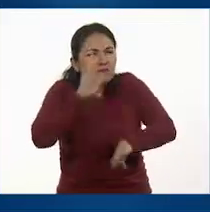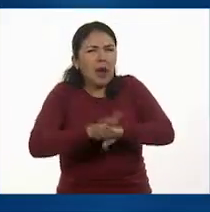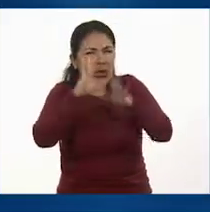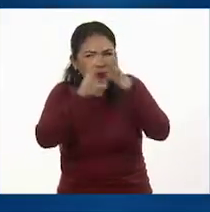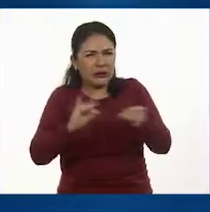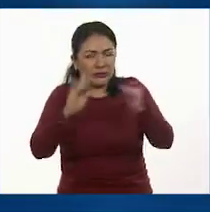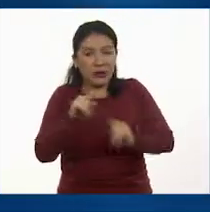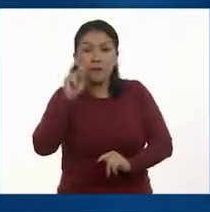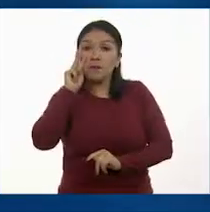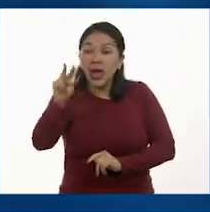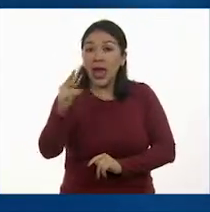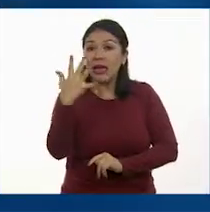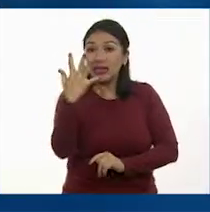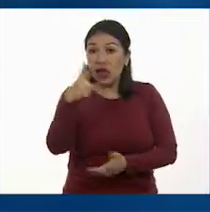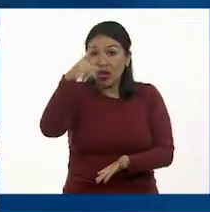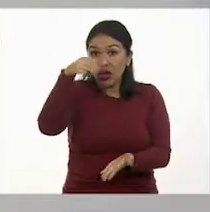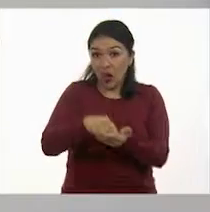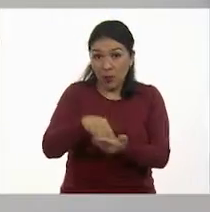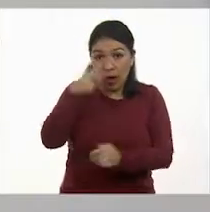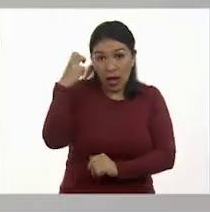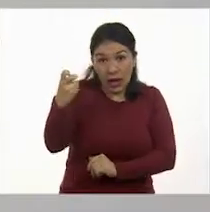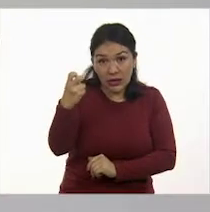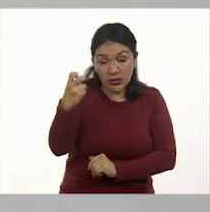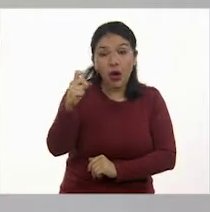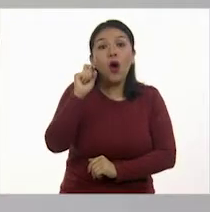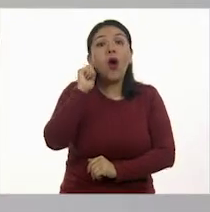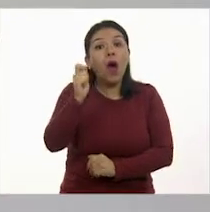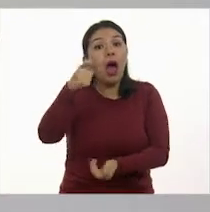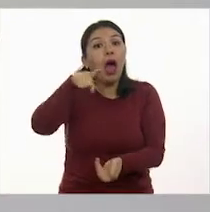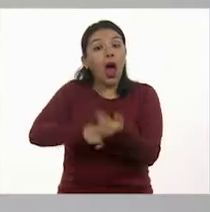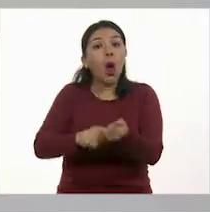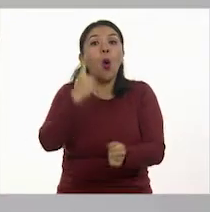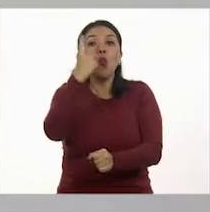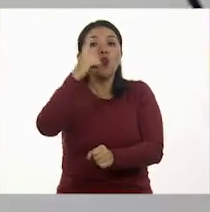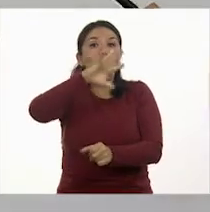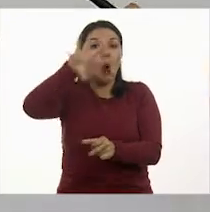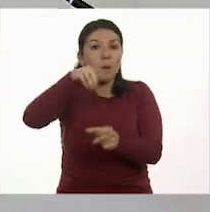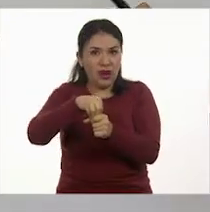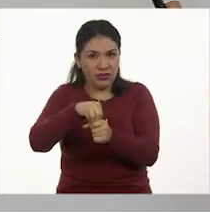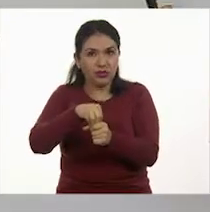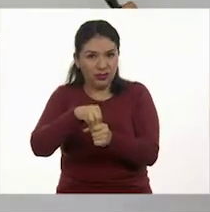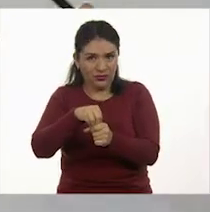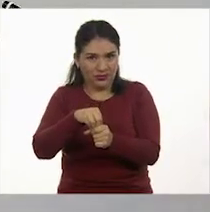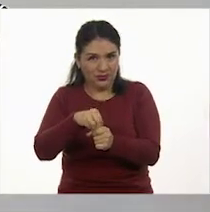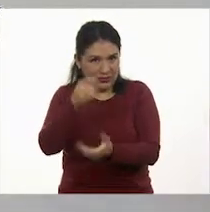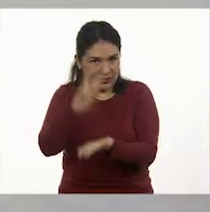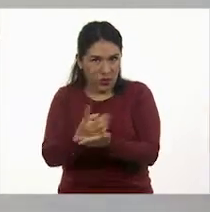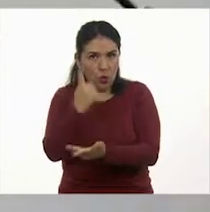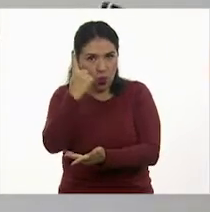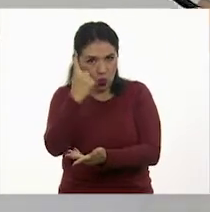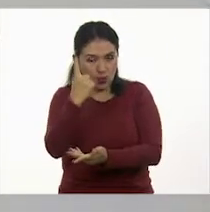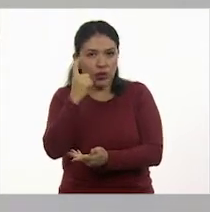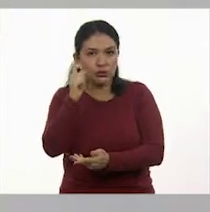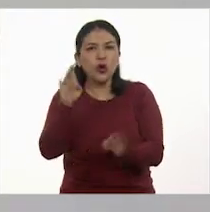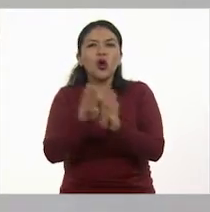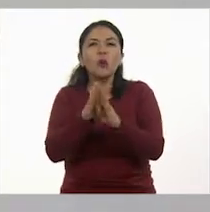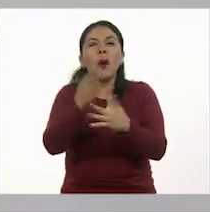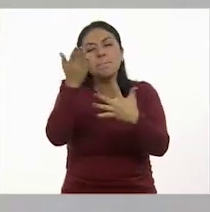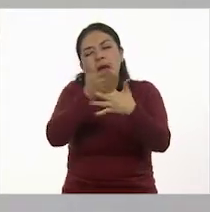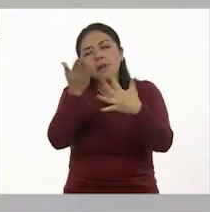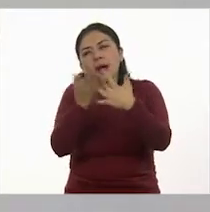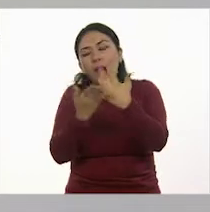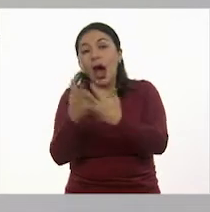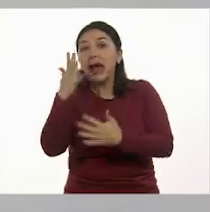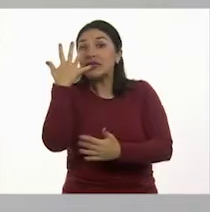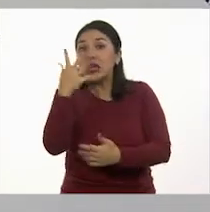Estos cinco kilómetros equivalen a un entero, ¿cierto? De todo esto que representaría como las fracciones.